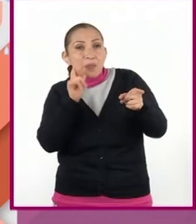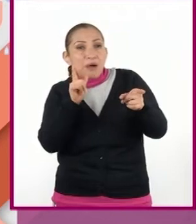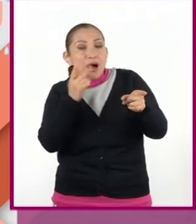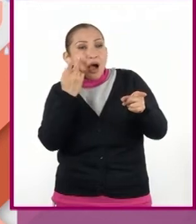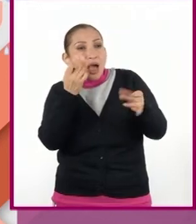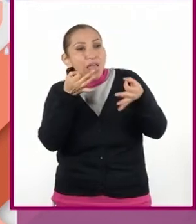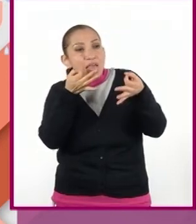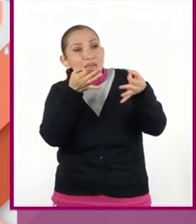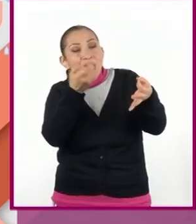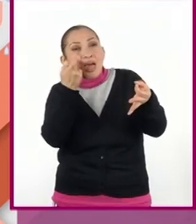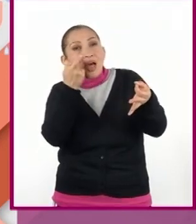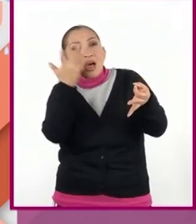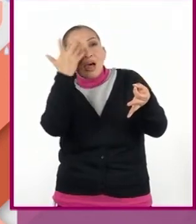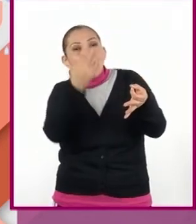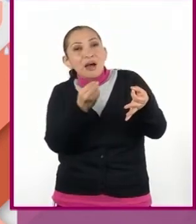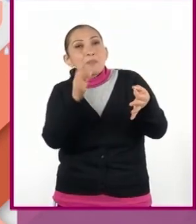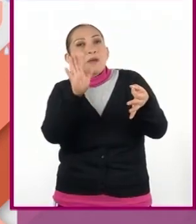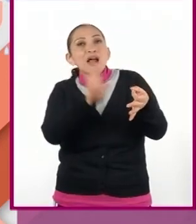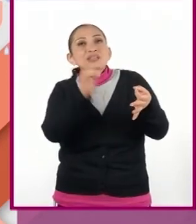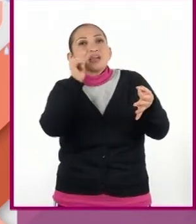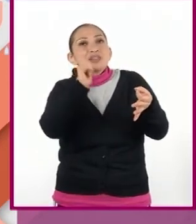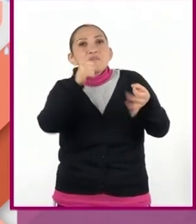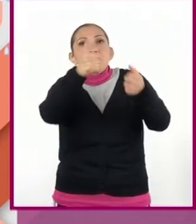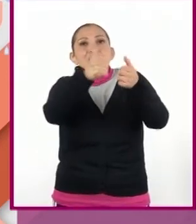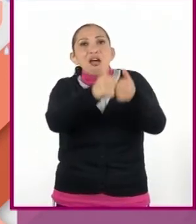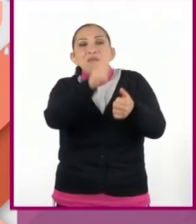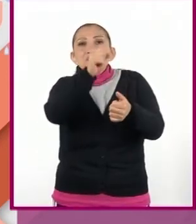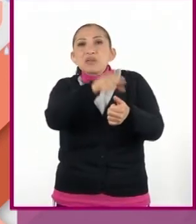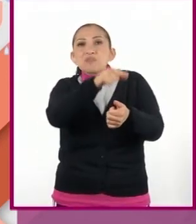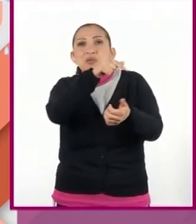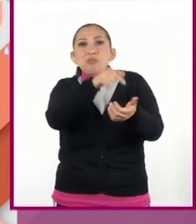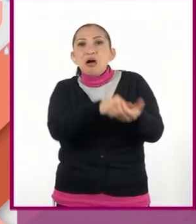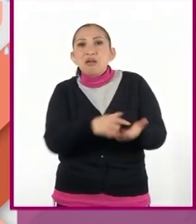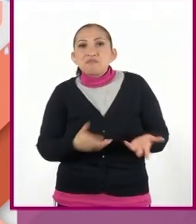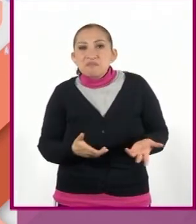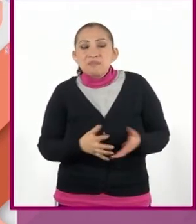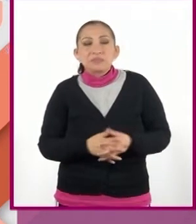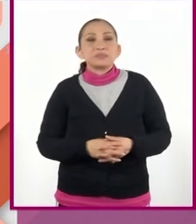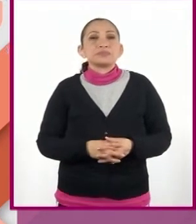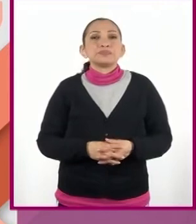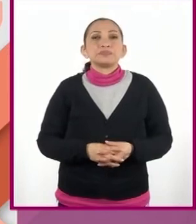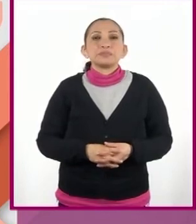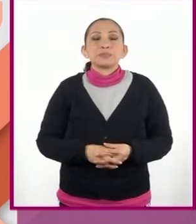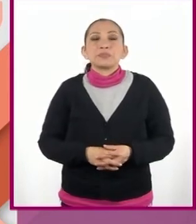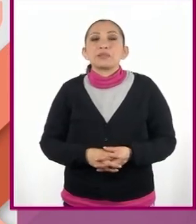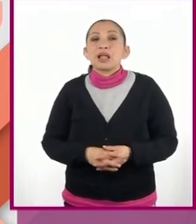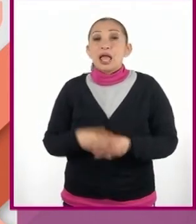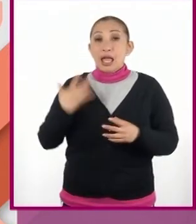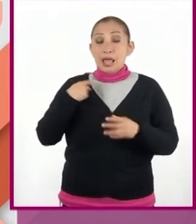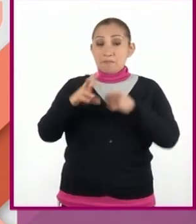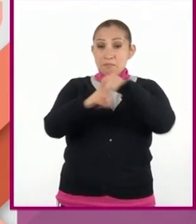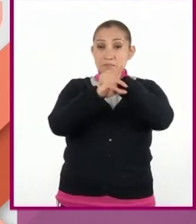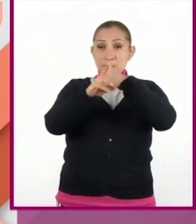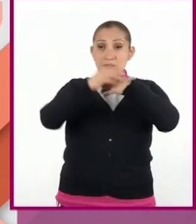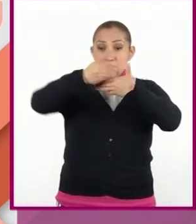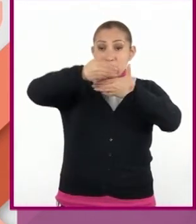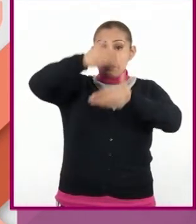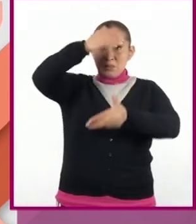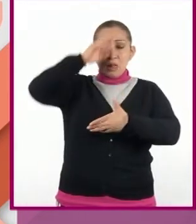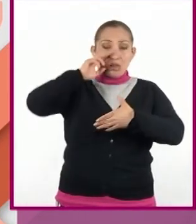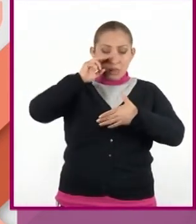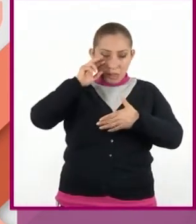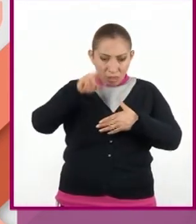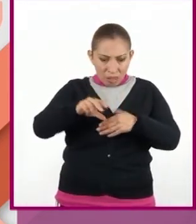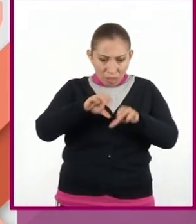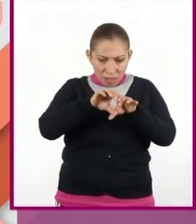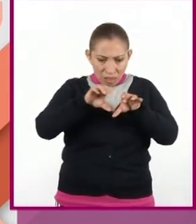adueñan de la situación como si siempre hubieran estado entre nuestras preocupaciones. En la vitrina había una gruesa